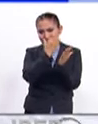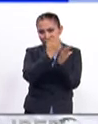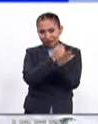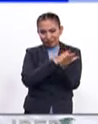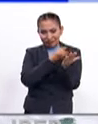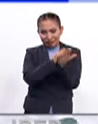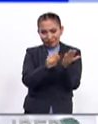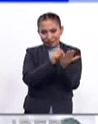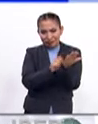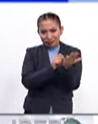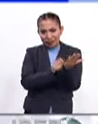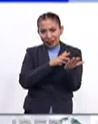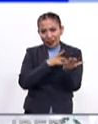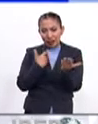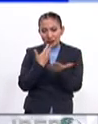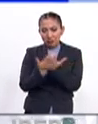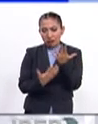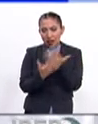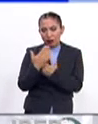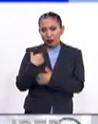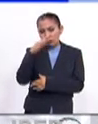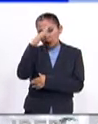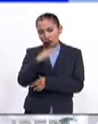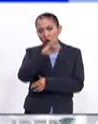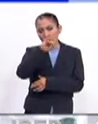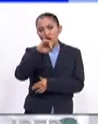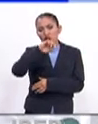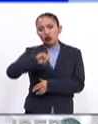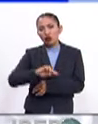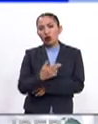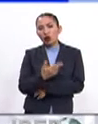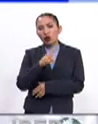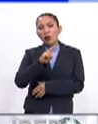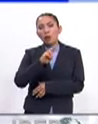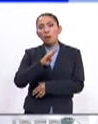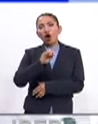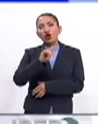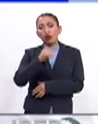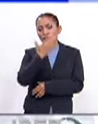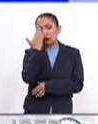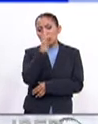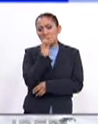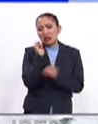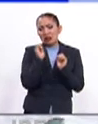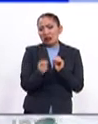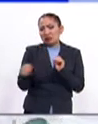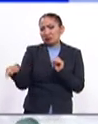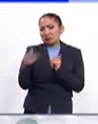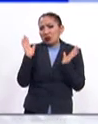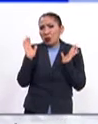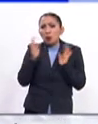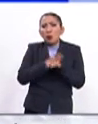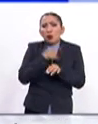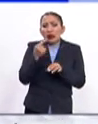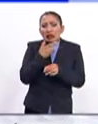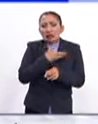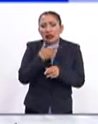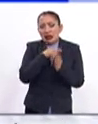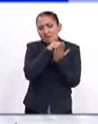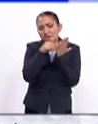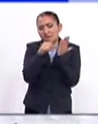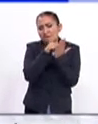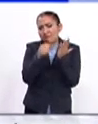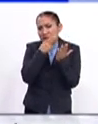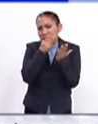notas que tenía en sus manos el señor John Bolton, se desconoce el alcance y la razón de